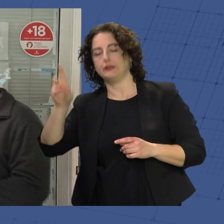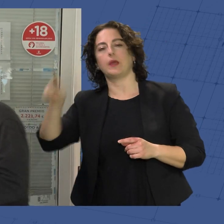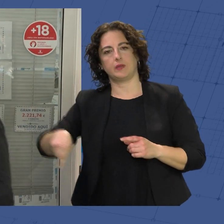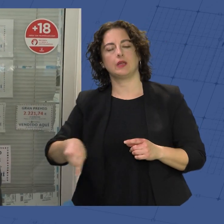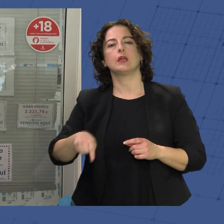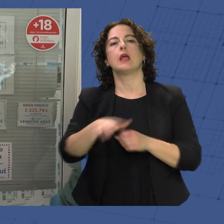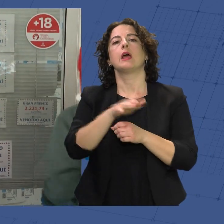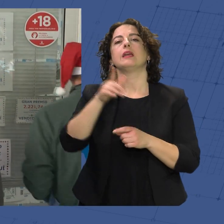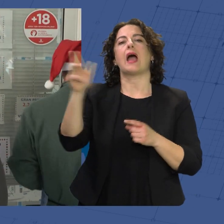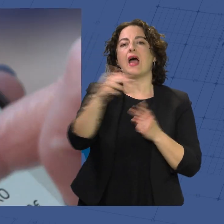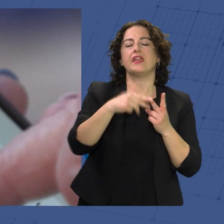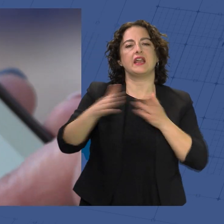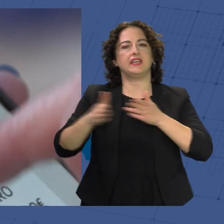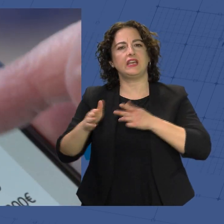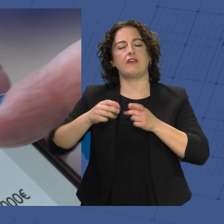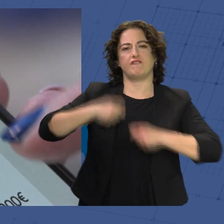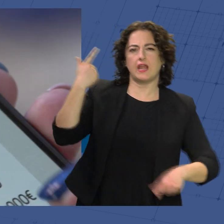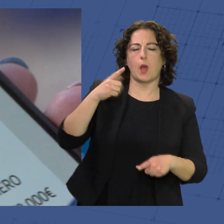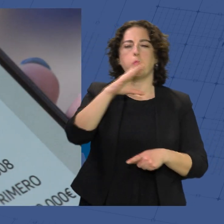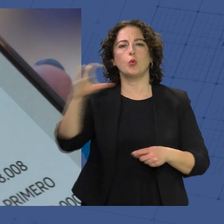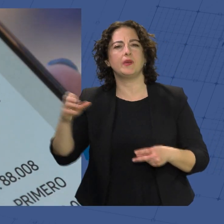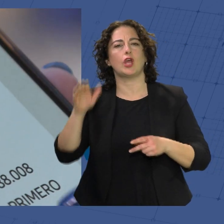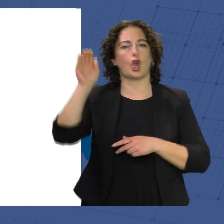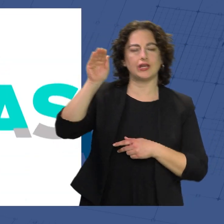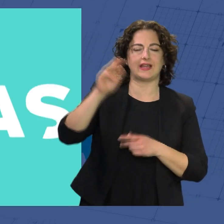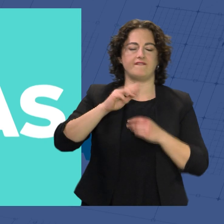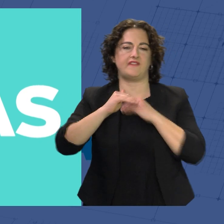en la provincia, en Adra, Níjar, Vera, Pulpí, Roquetas y Bícar.